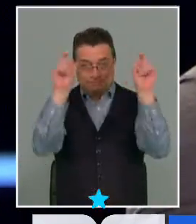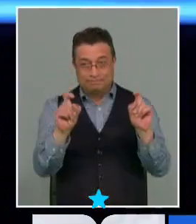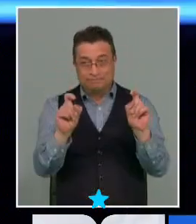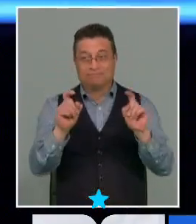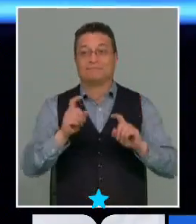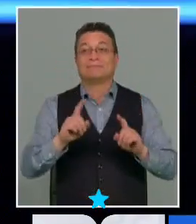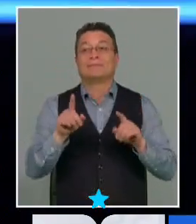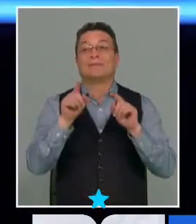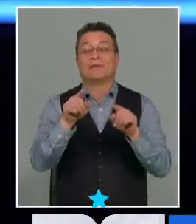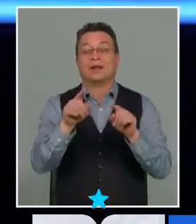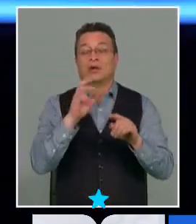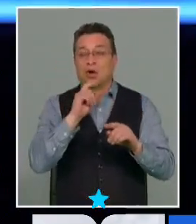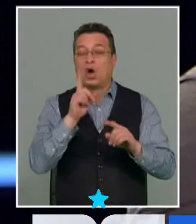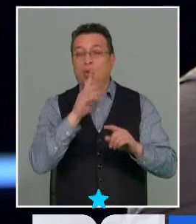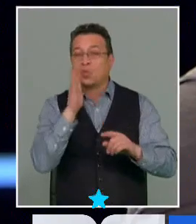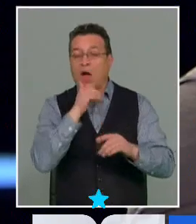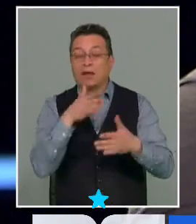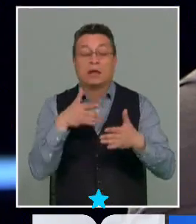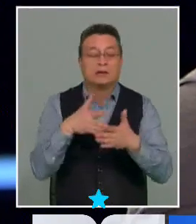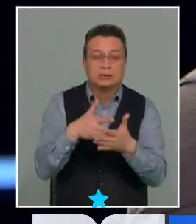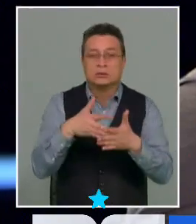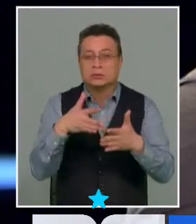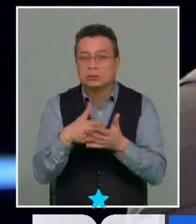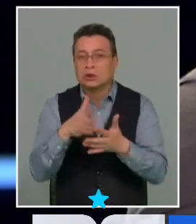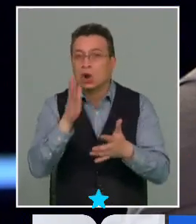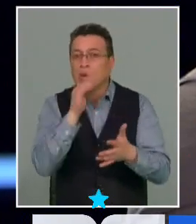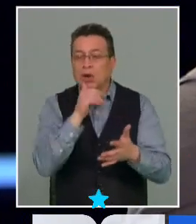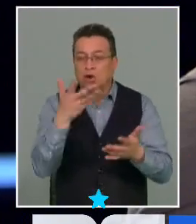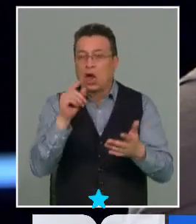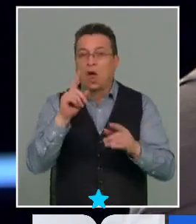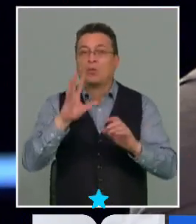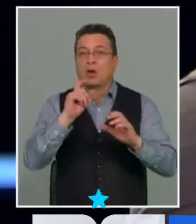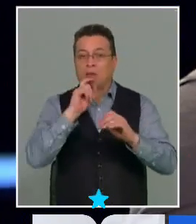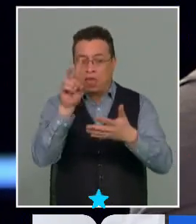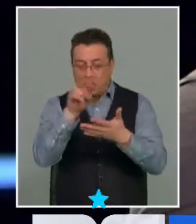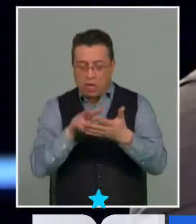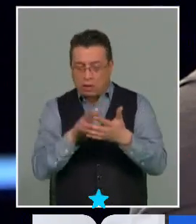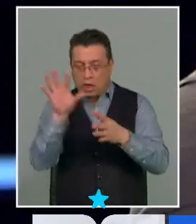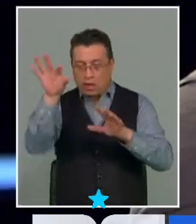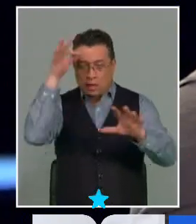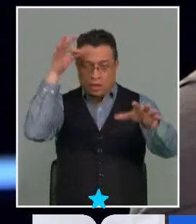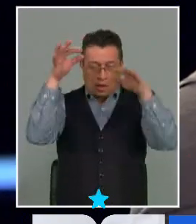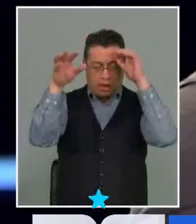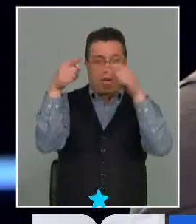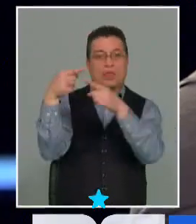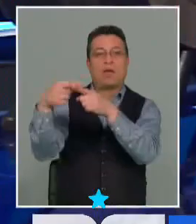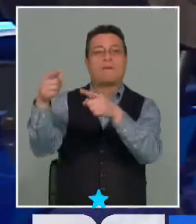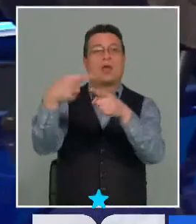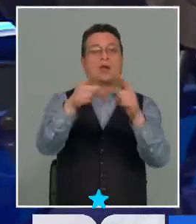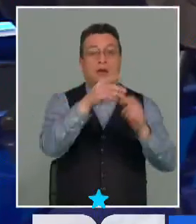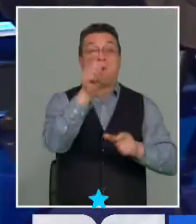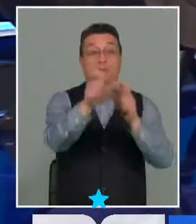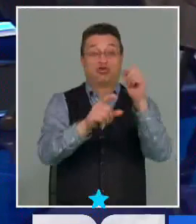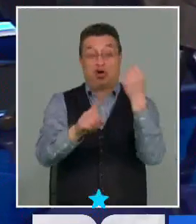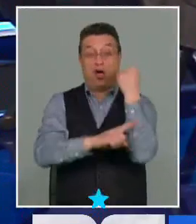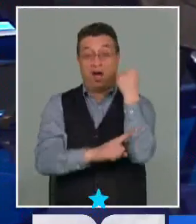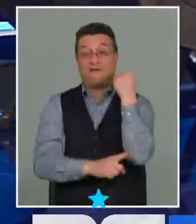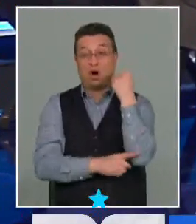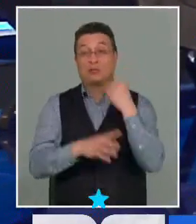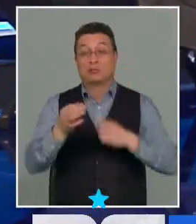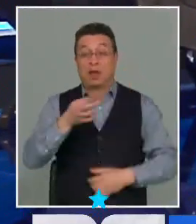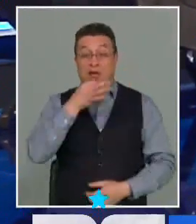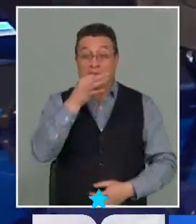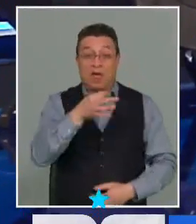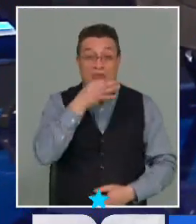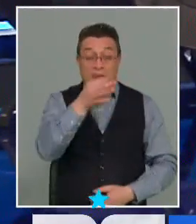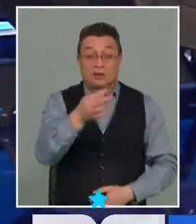hay ciertos límites o queda muy a la interpretación de quien lo lee. Y yo creo que hay también las personas que son abogadas. En otro día, por ejemplo,